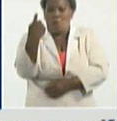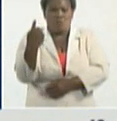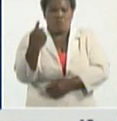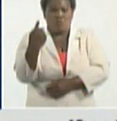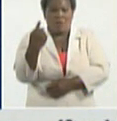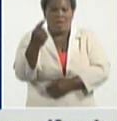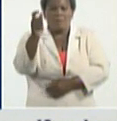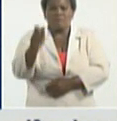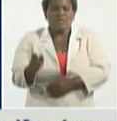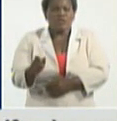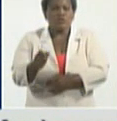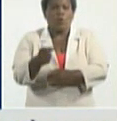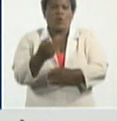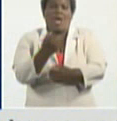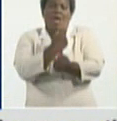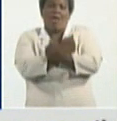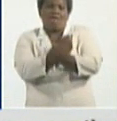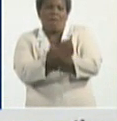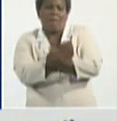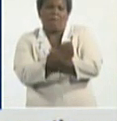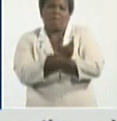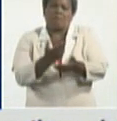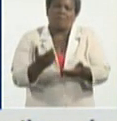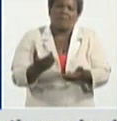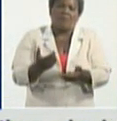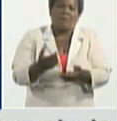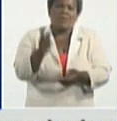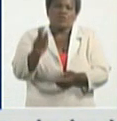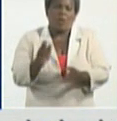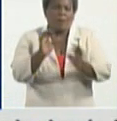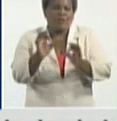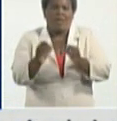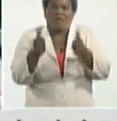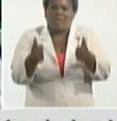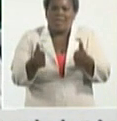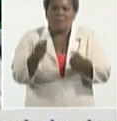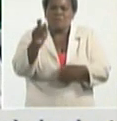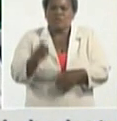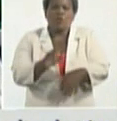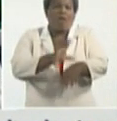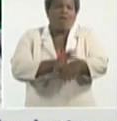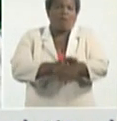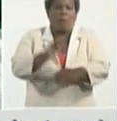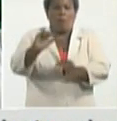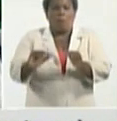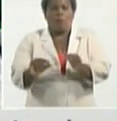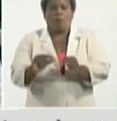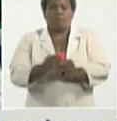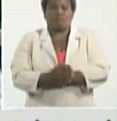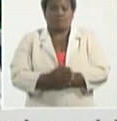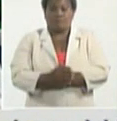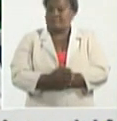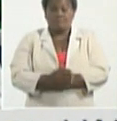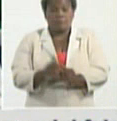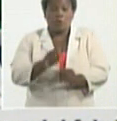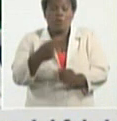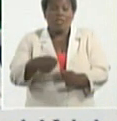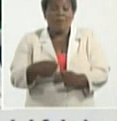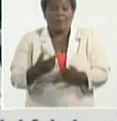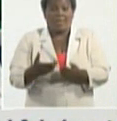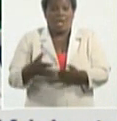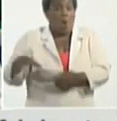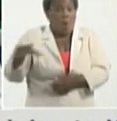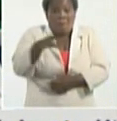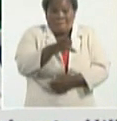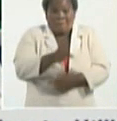menos riesgo el de menos comorbilidades que se proteja bien porque realmente no tiene por qué haber ese